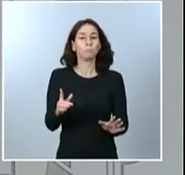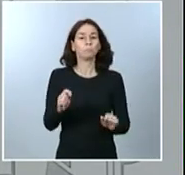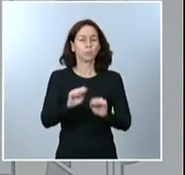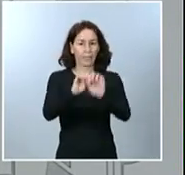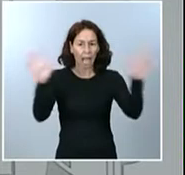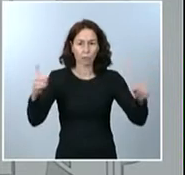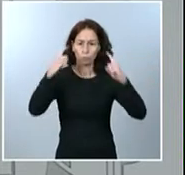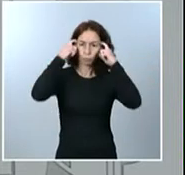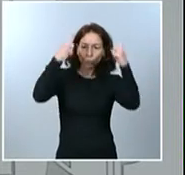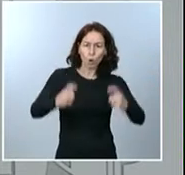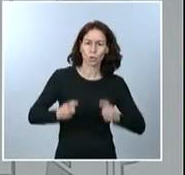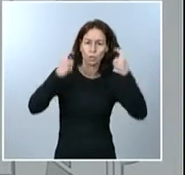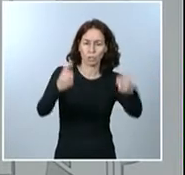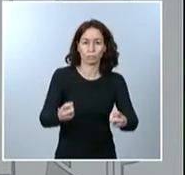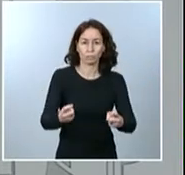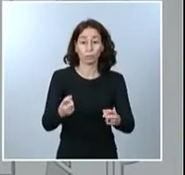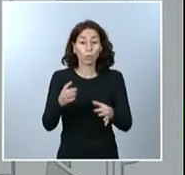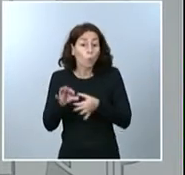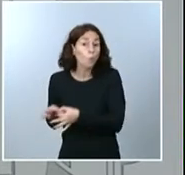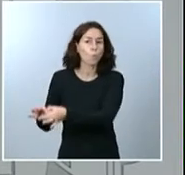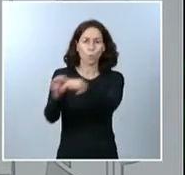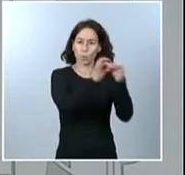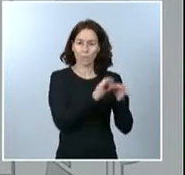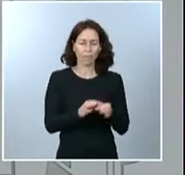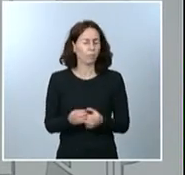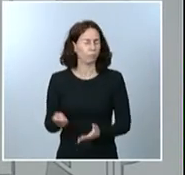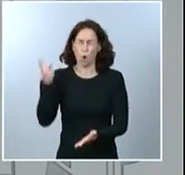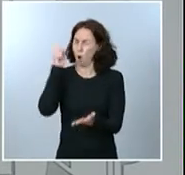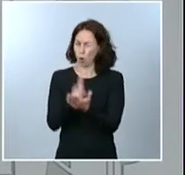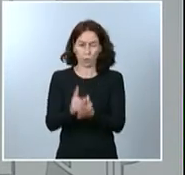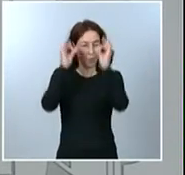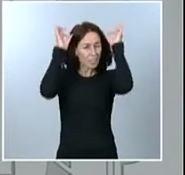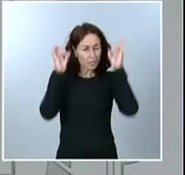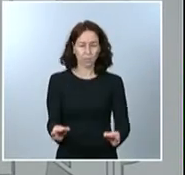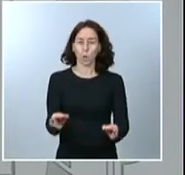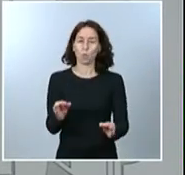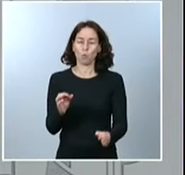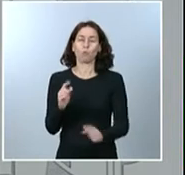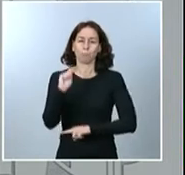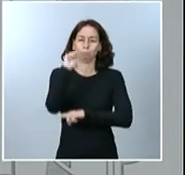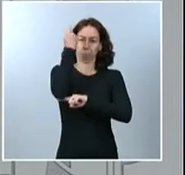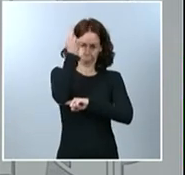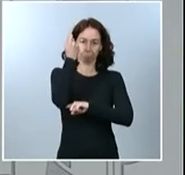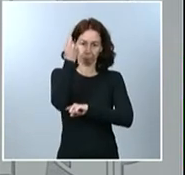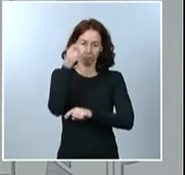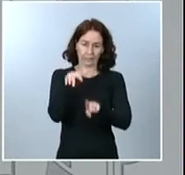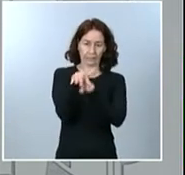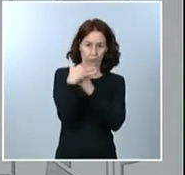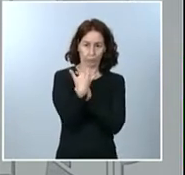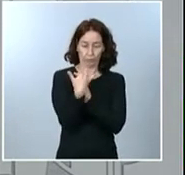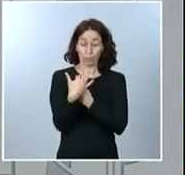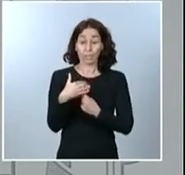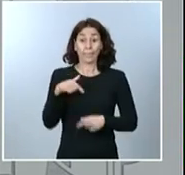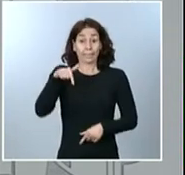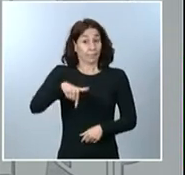y con unidad volveremos a doblegar esta segunda ola de la COVID. Este es un trabajo de todos